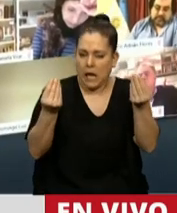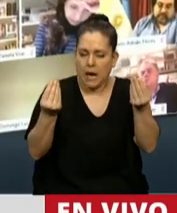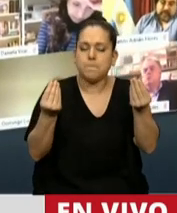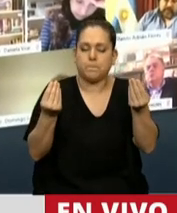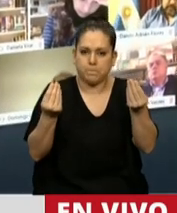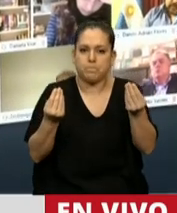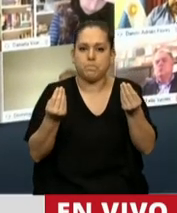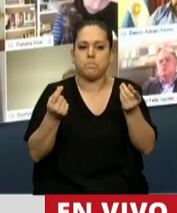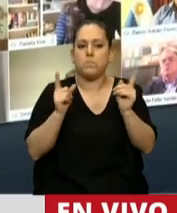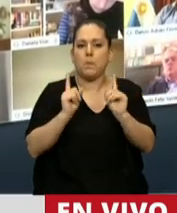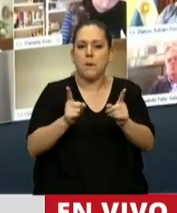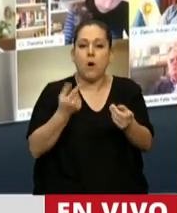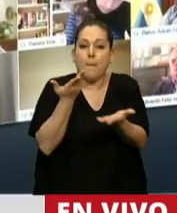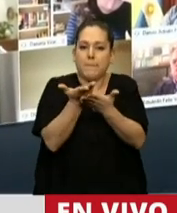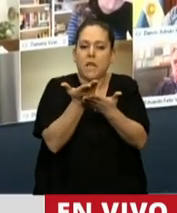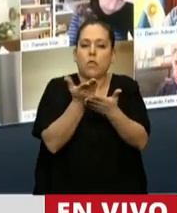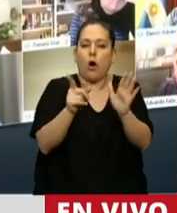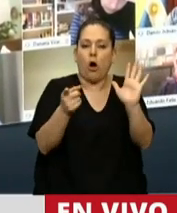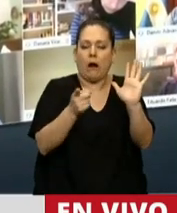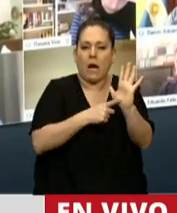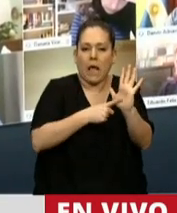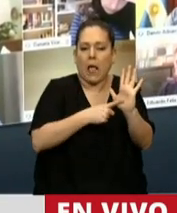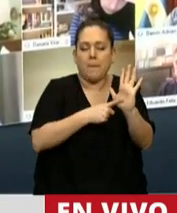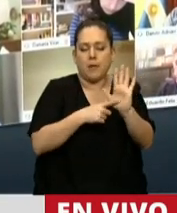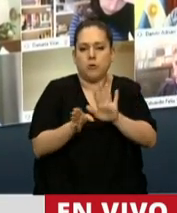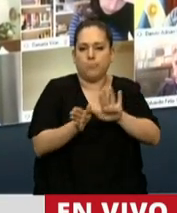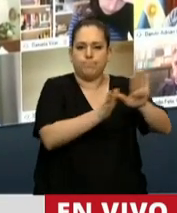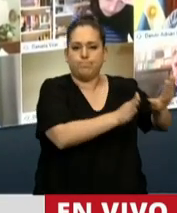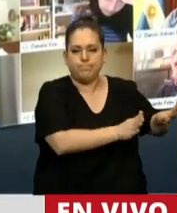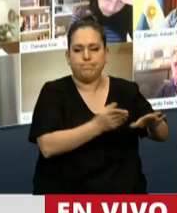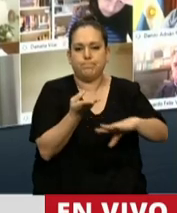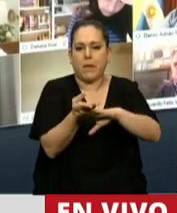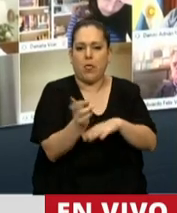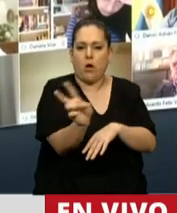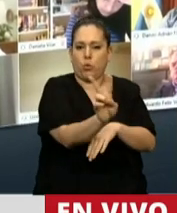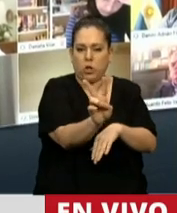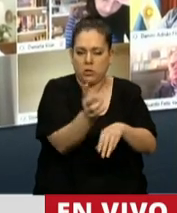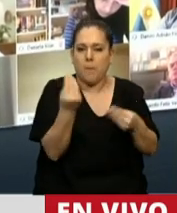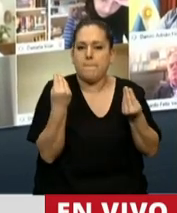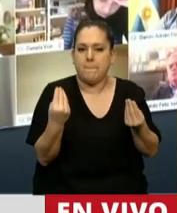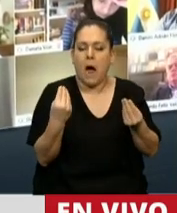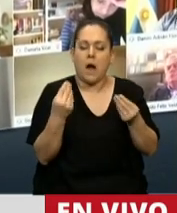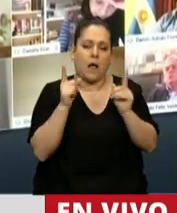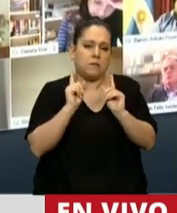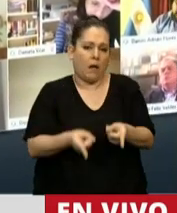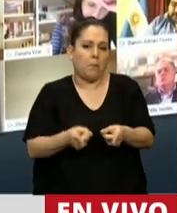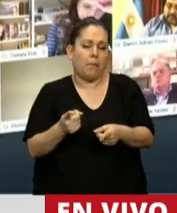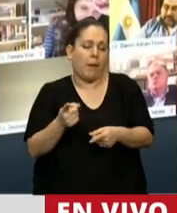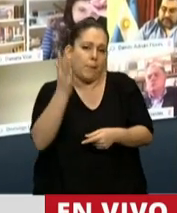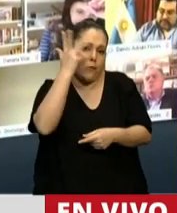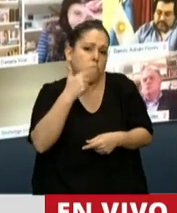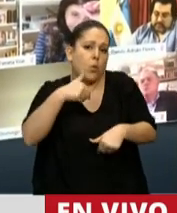así como estoy pidiendo este apartamiento del reglamento, me hubiera gustado también que se dieran en los tiempos